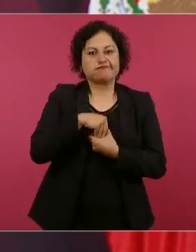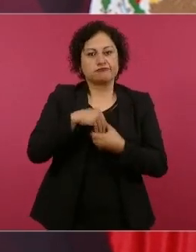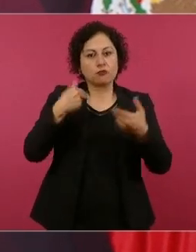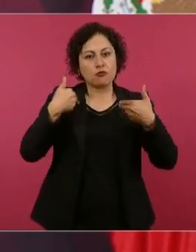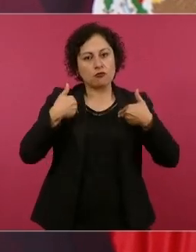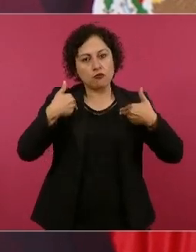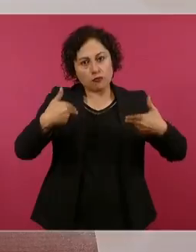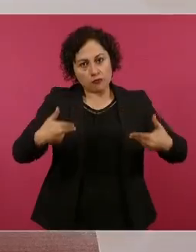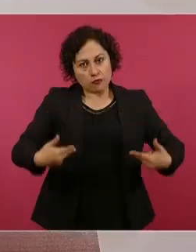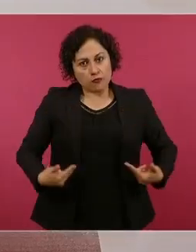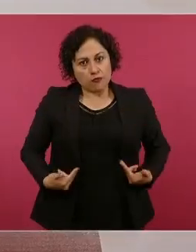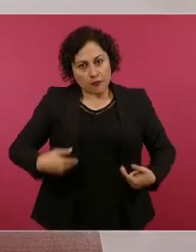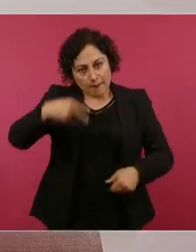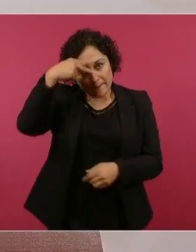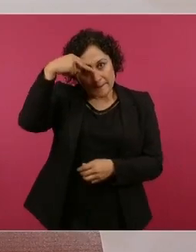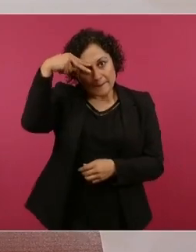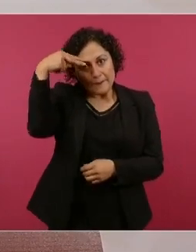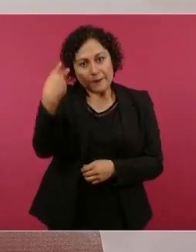historia política,